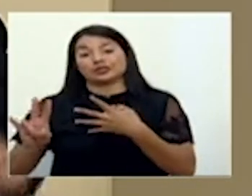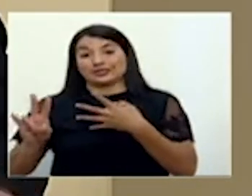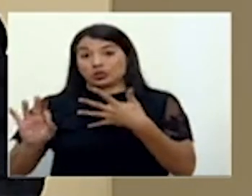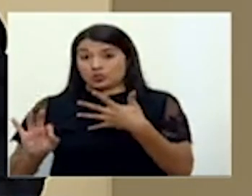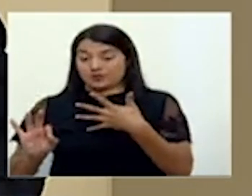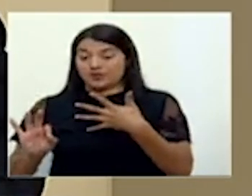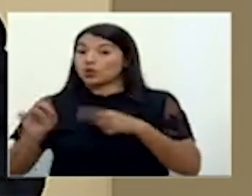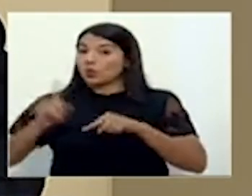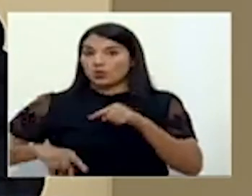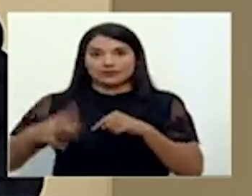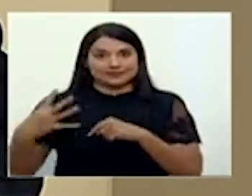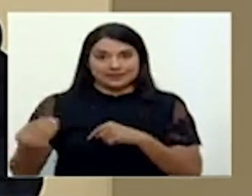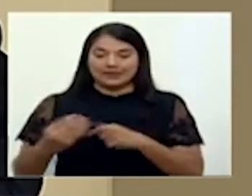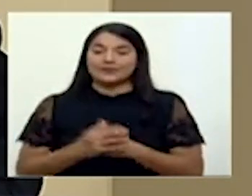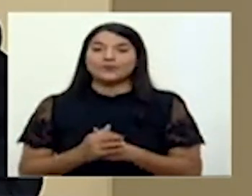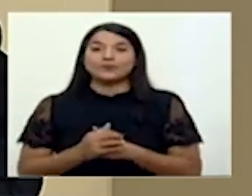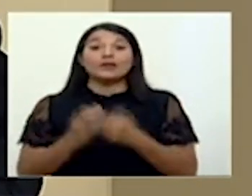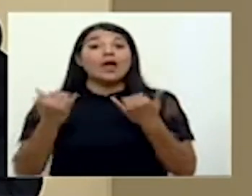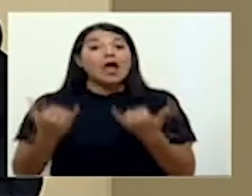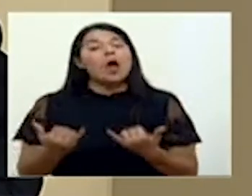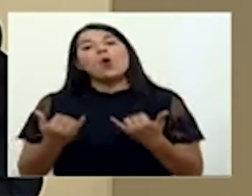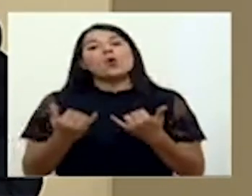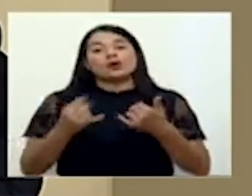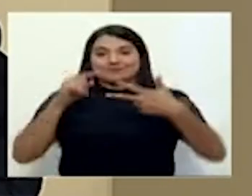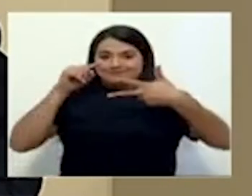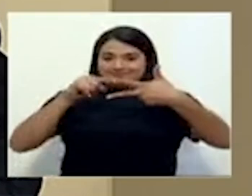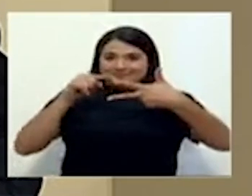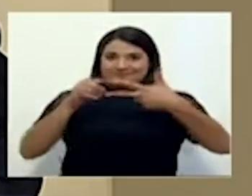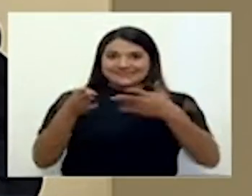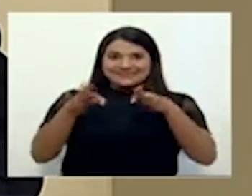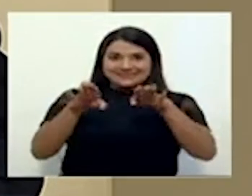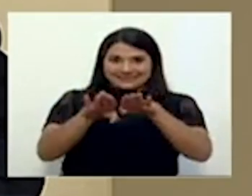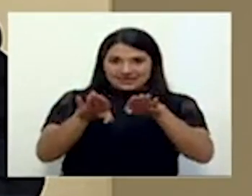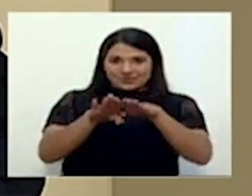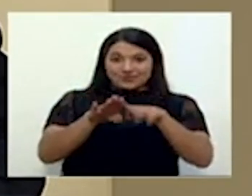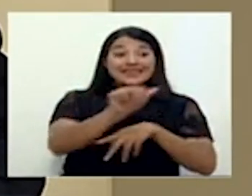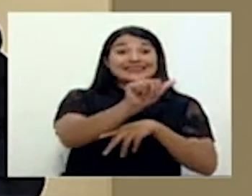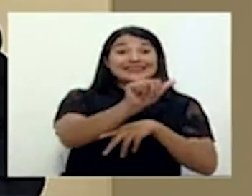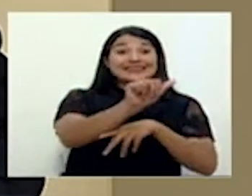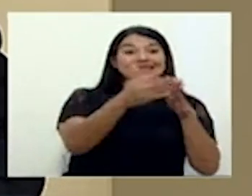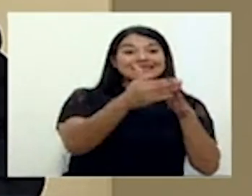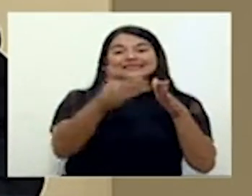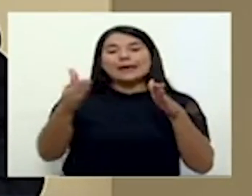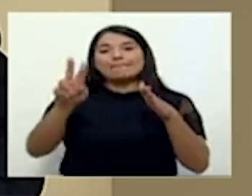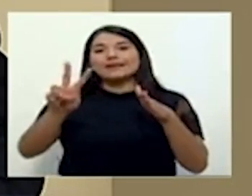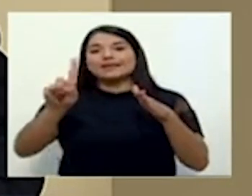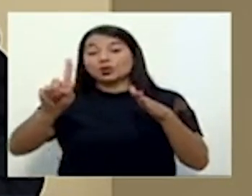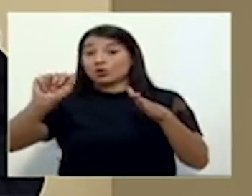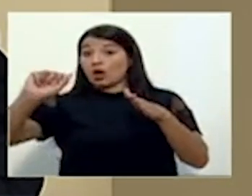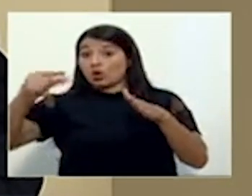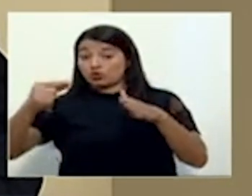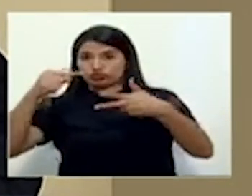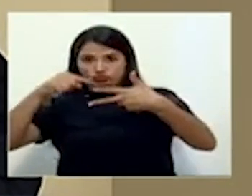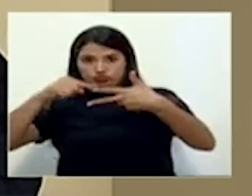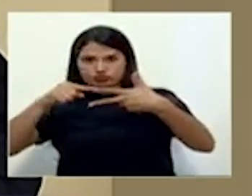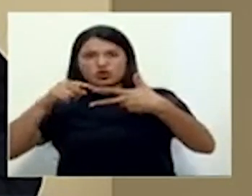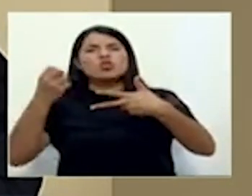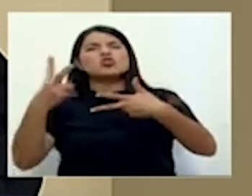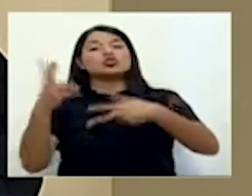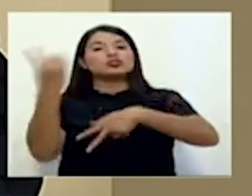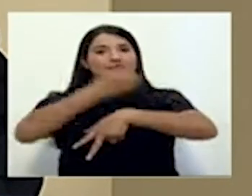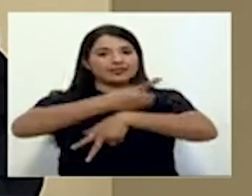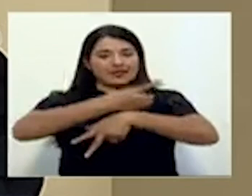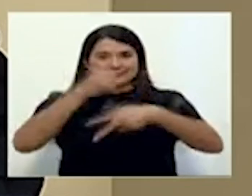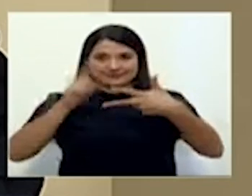y nueve. En la fase de cierre, que va a ir del diez al veintiuno de agosto, se podrá circular